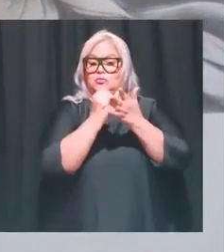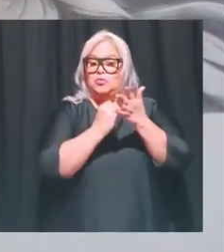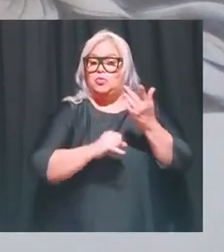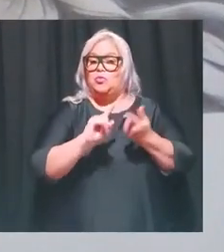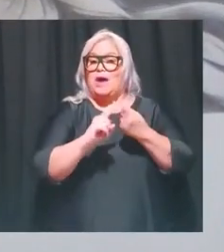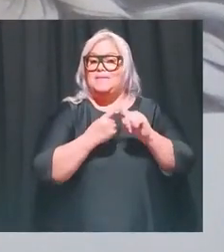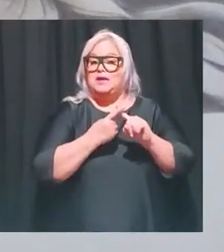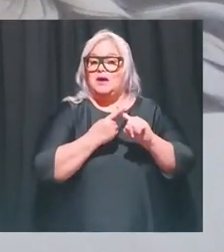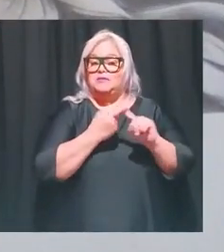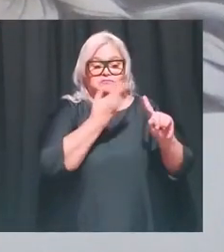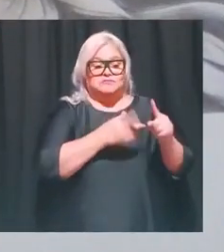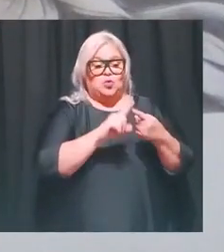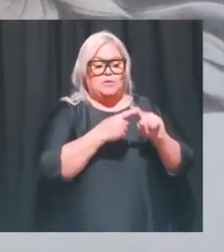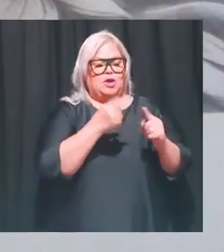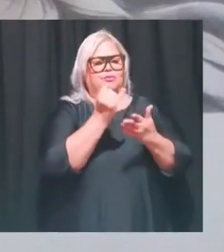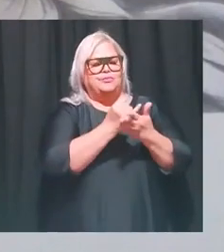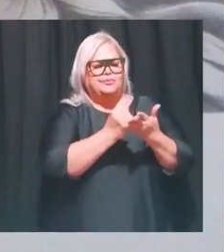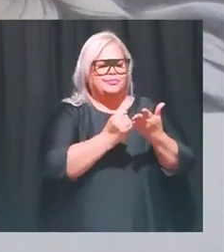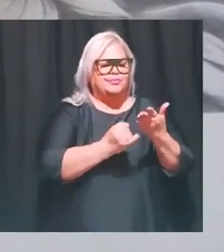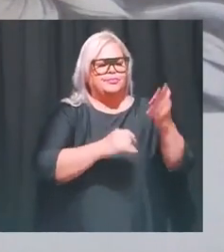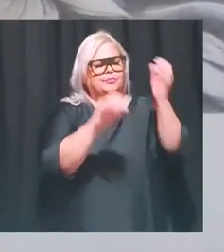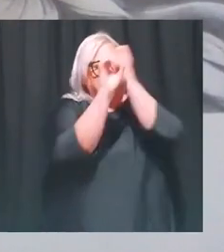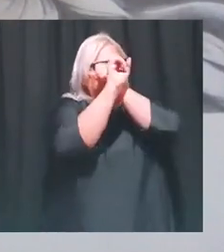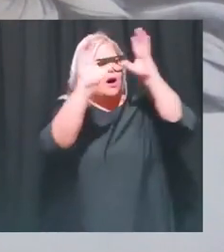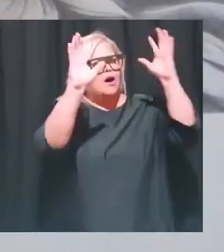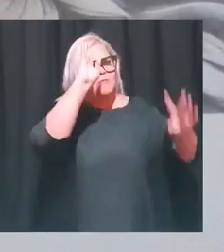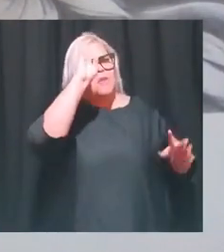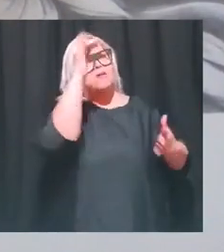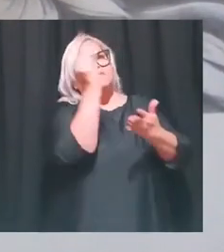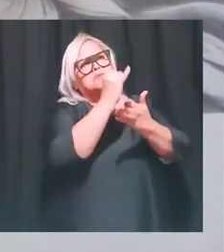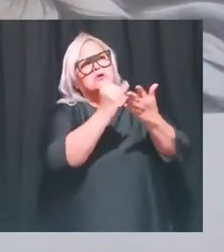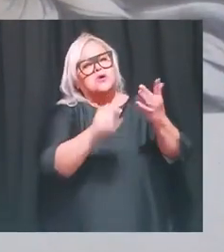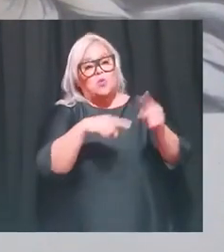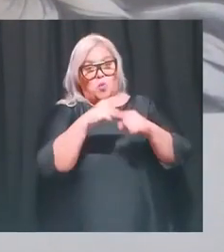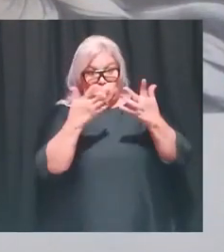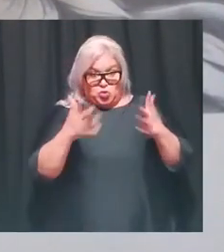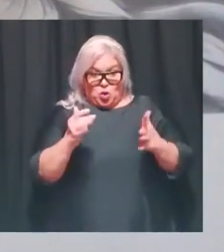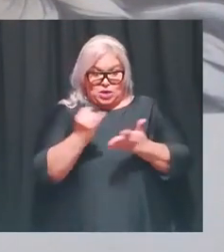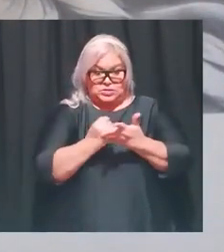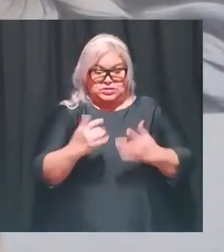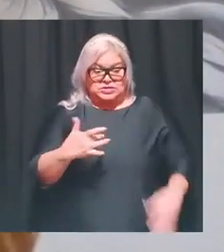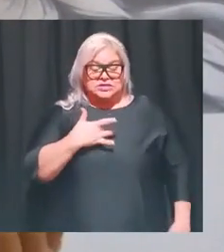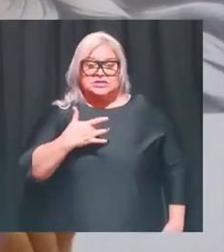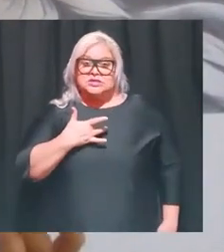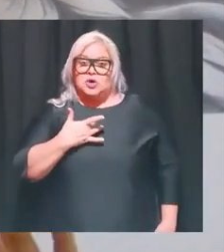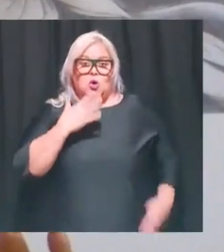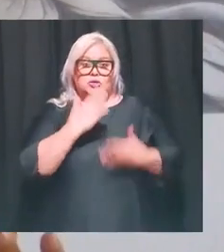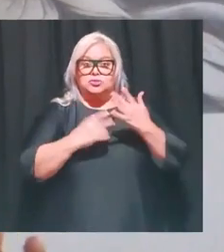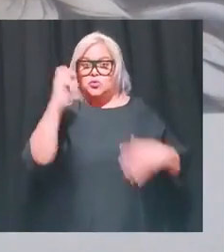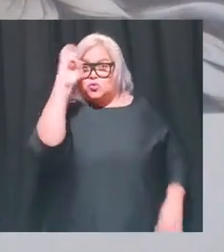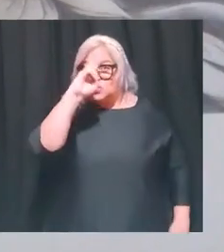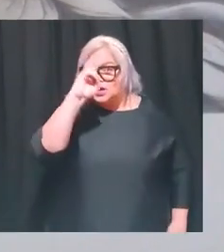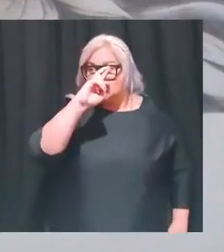y ella pues este fue el retrato de su amiga y cuando lo hizo se sintió que por alguna razón u otra